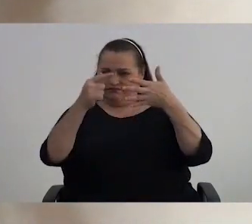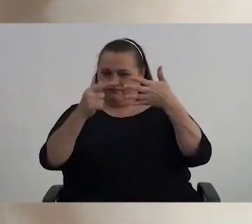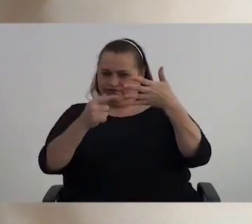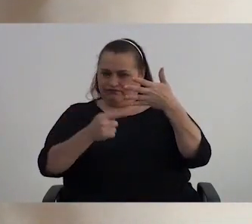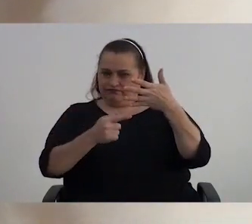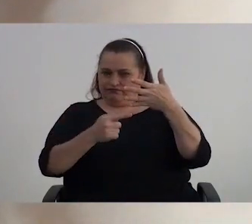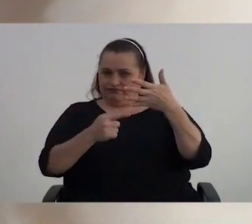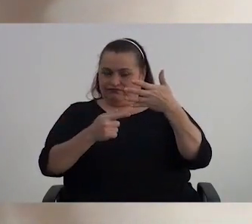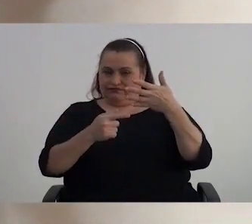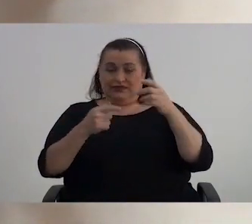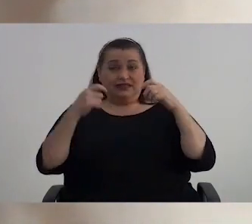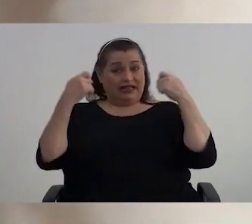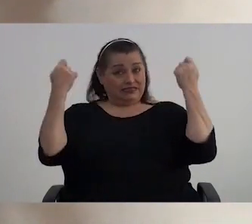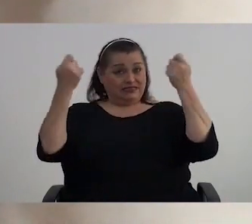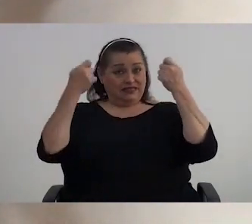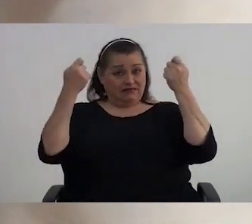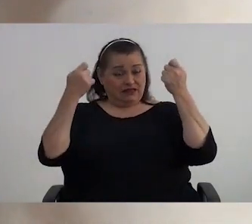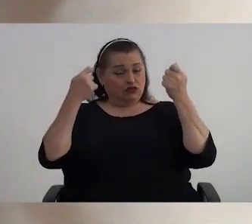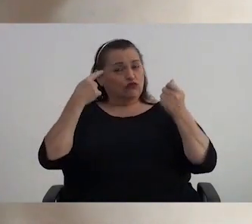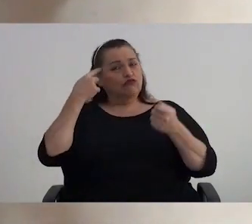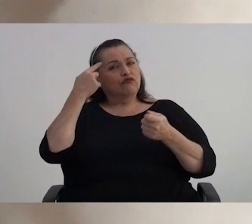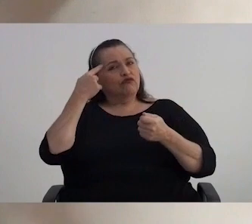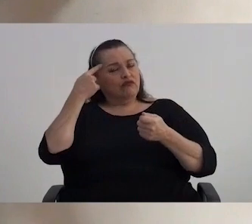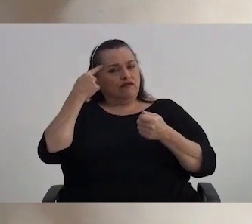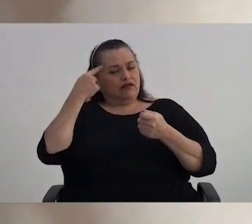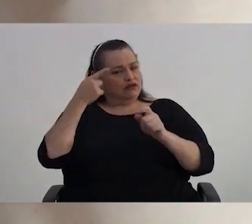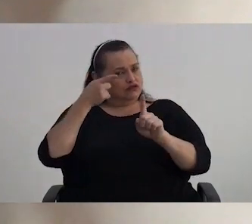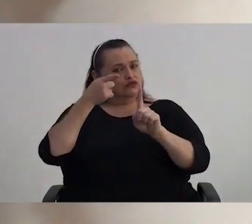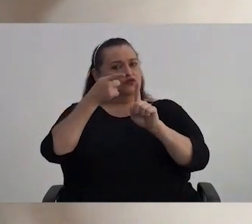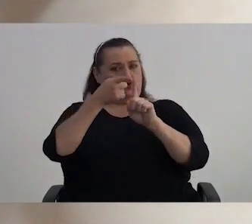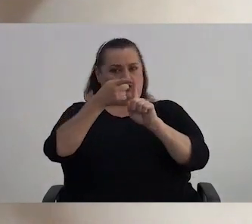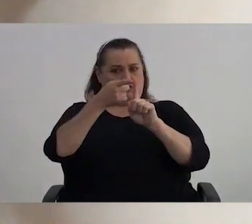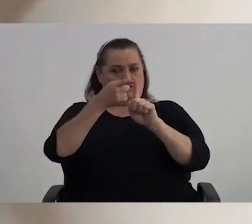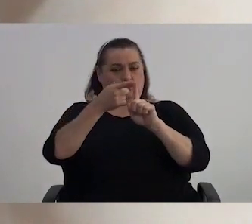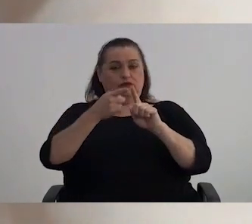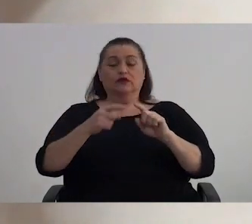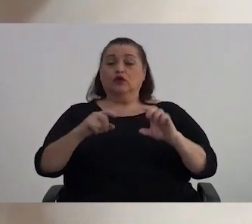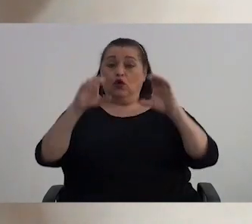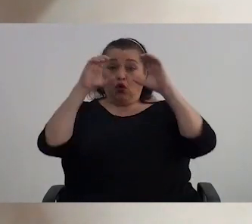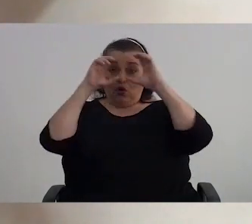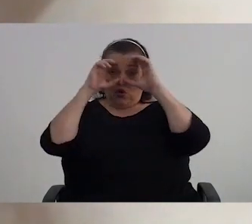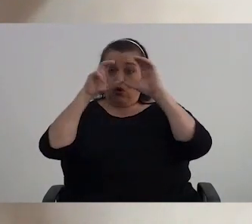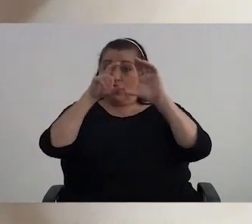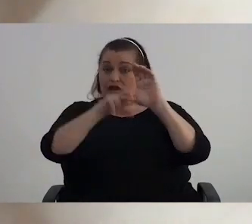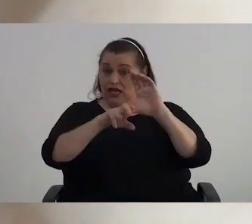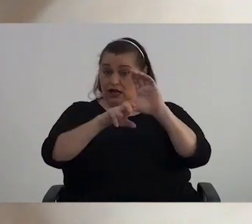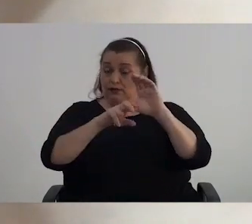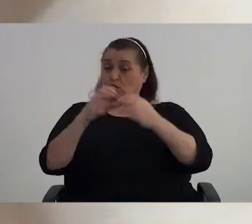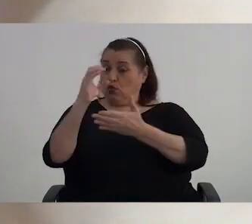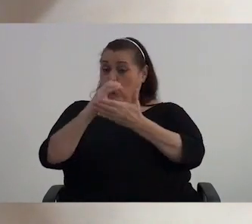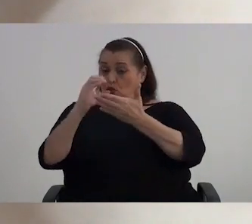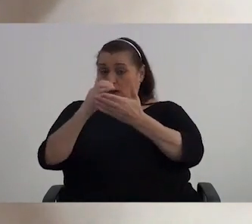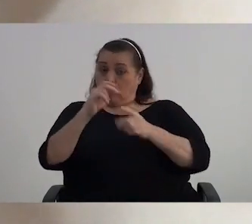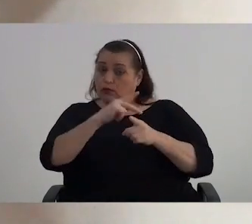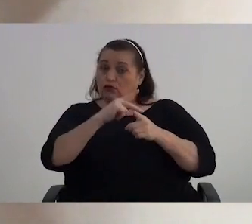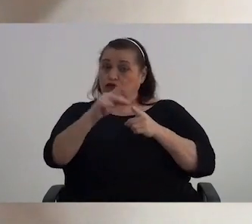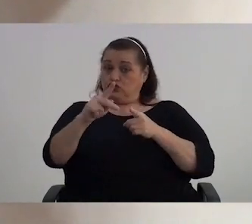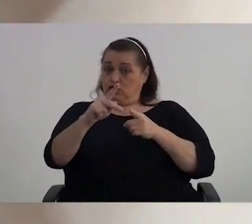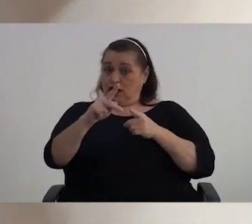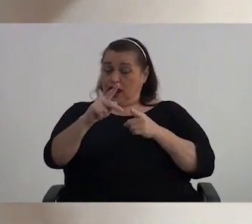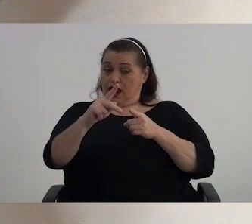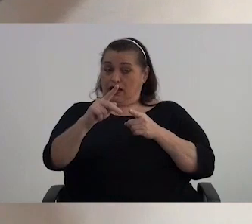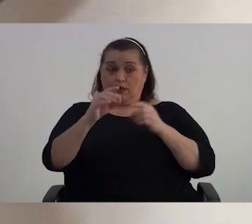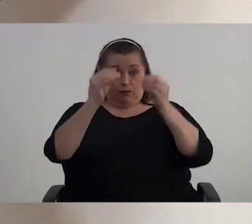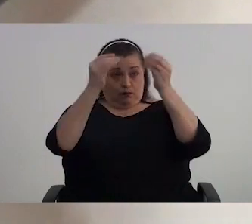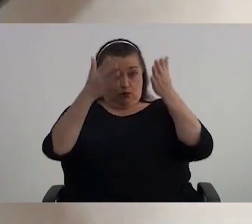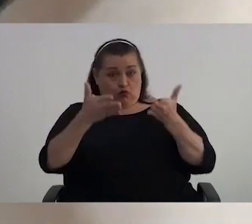En el marco de esta reflexión, el Colipro, como colegio profesional de los